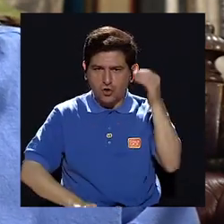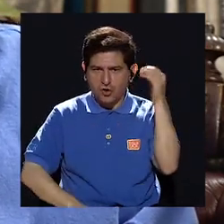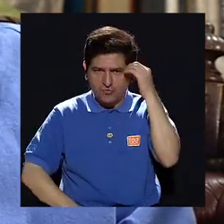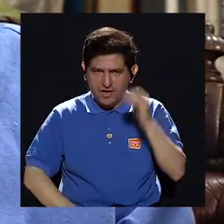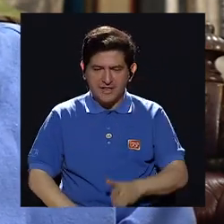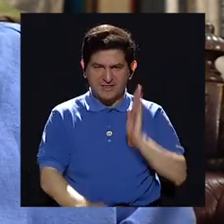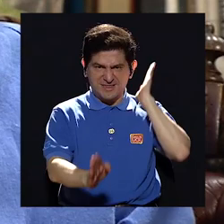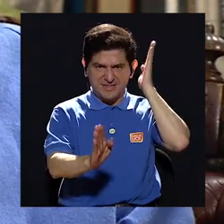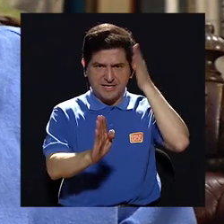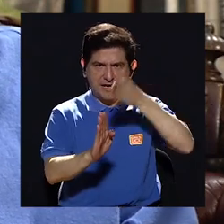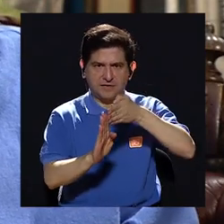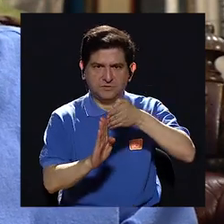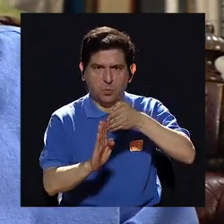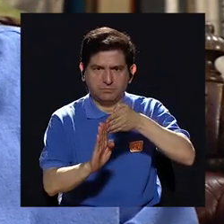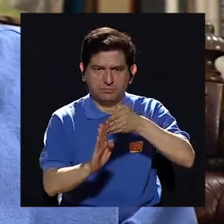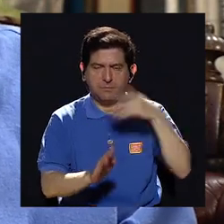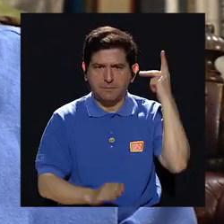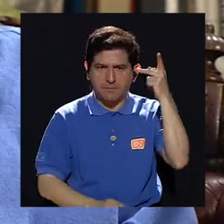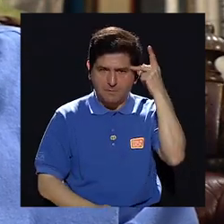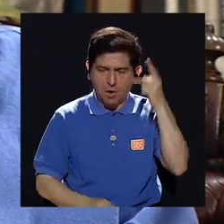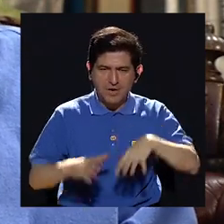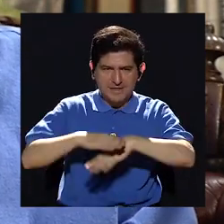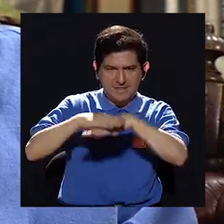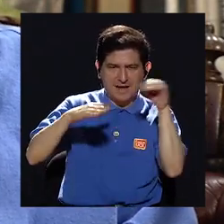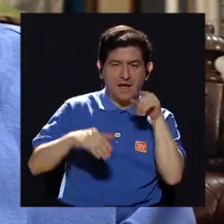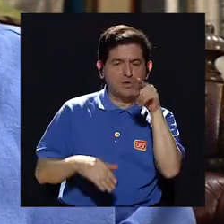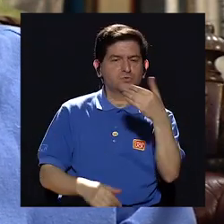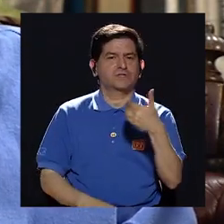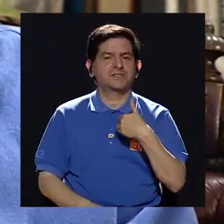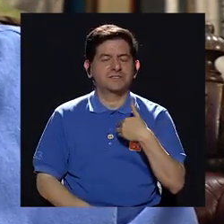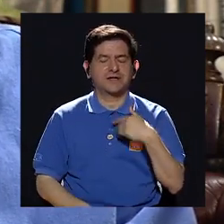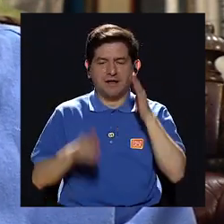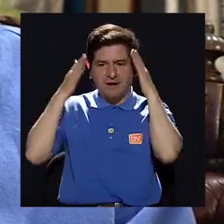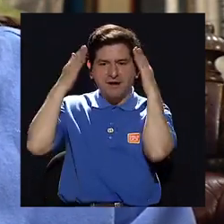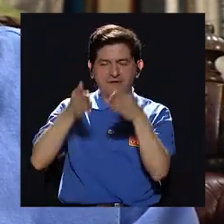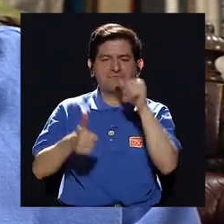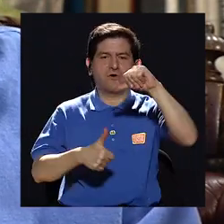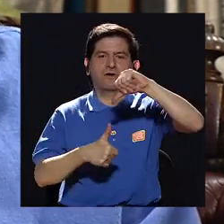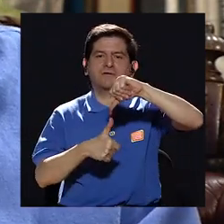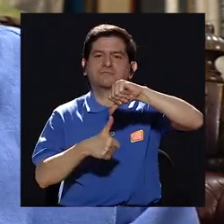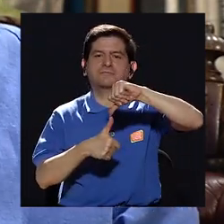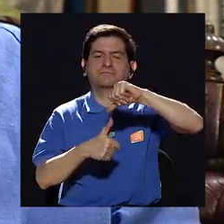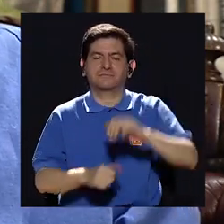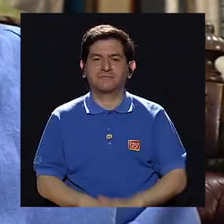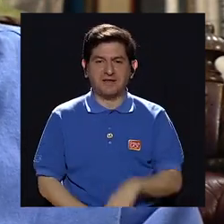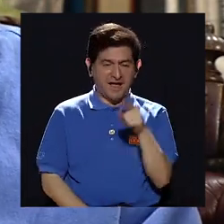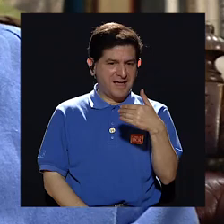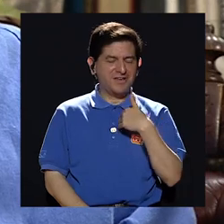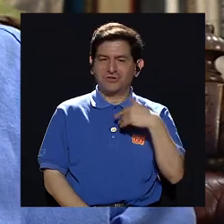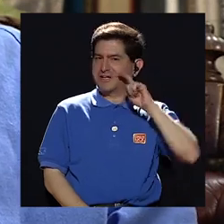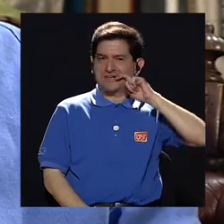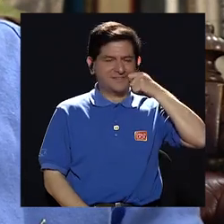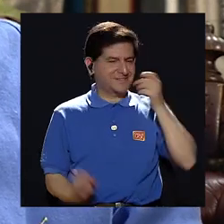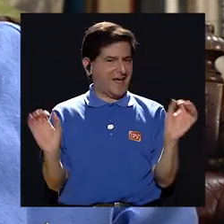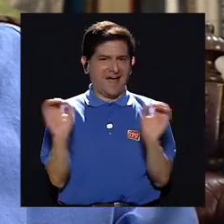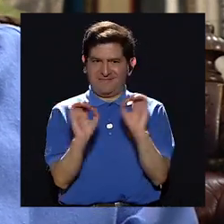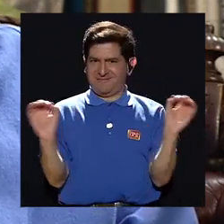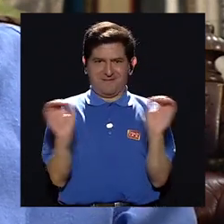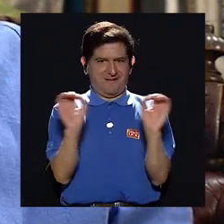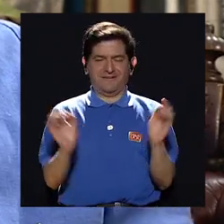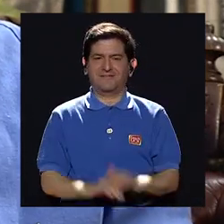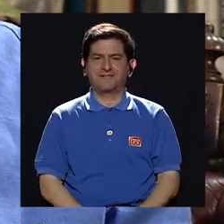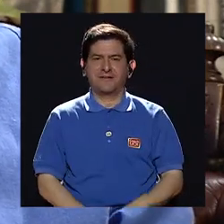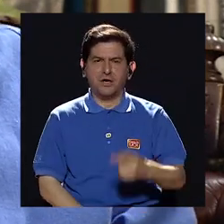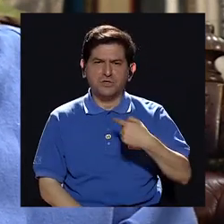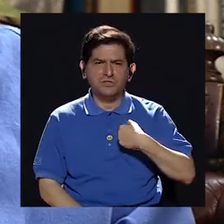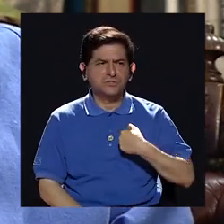abiertamente con la política exterior de ustedes hacia Centroamérica. O sea que ahí no habían secretos. Yo